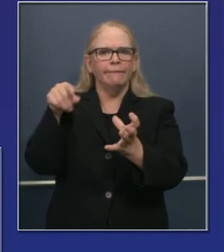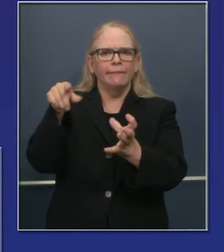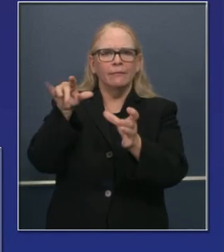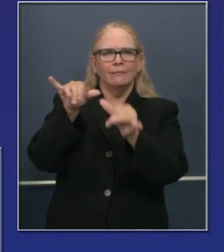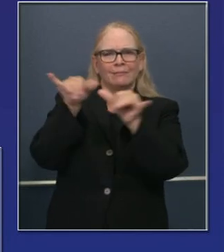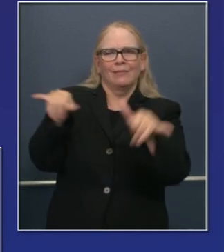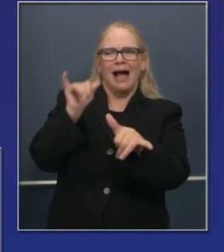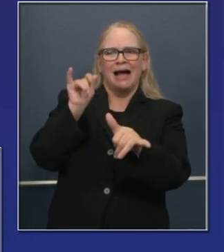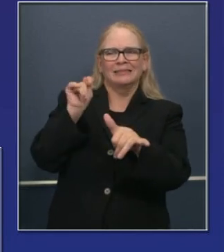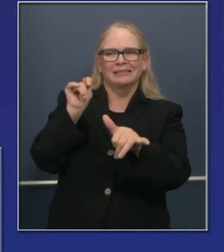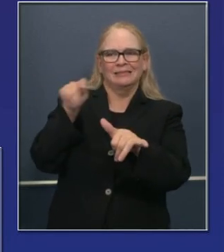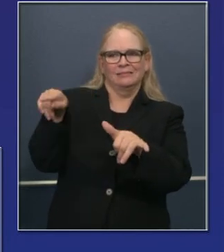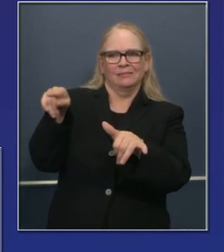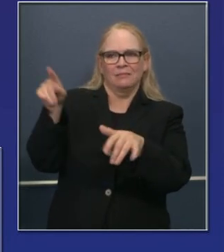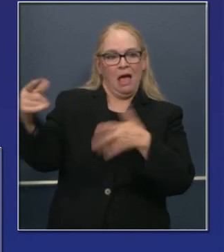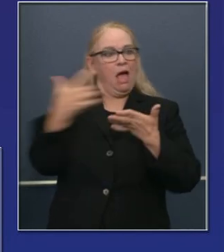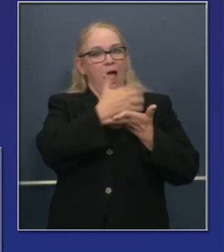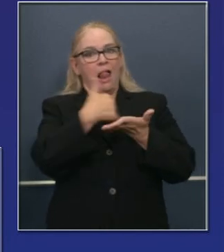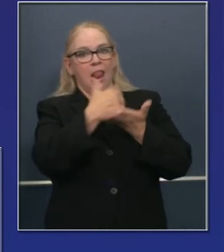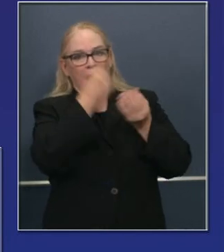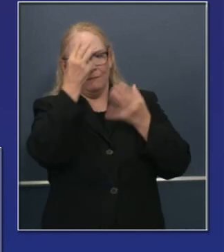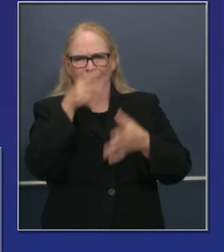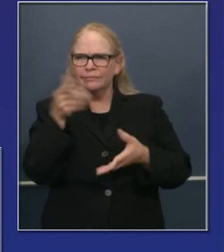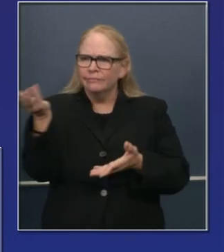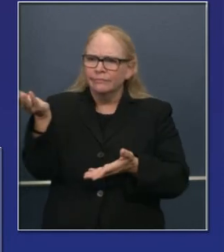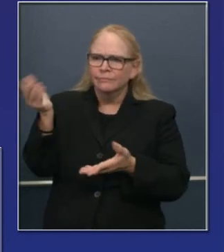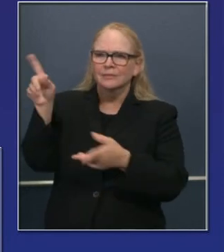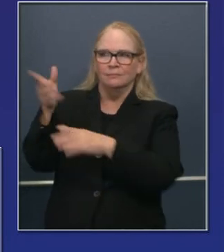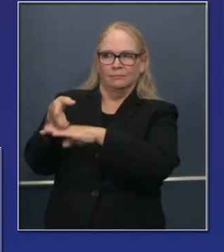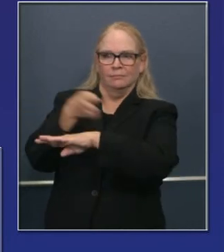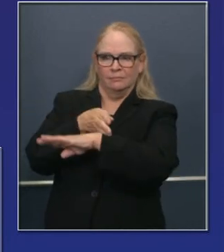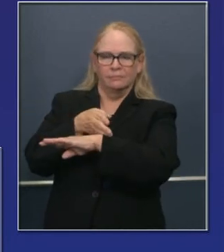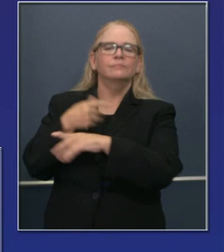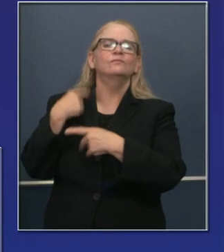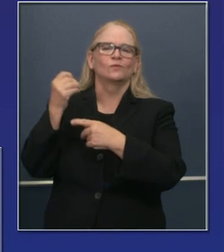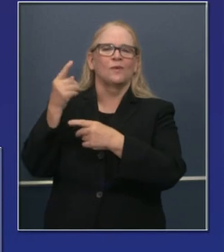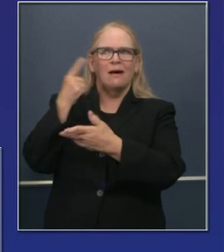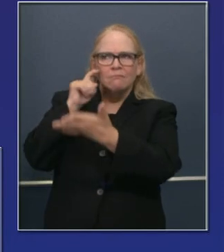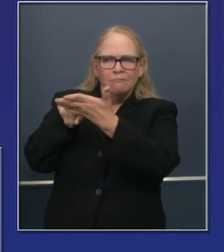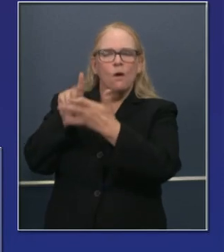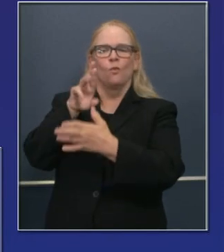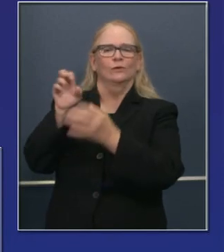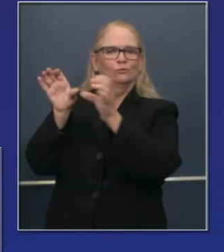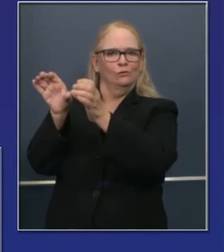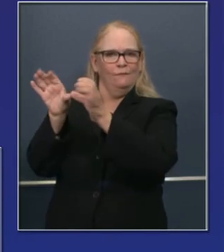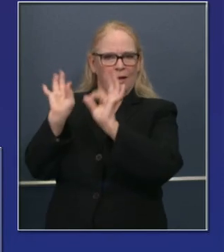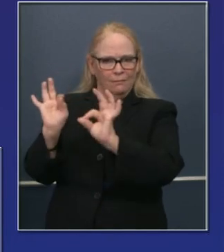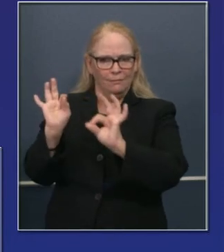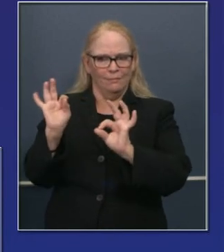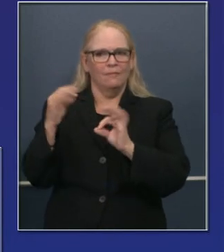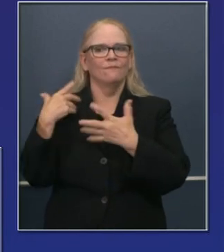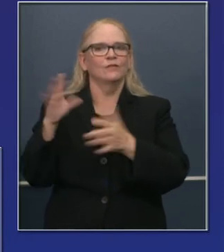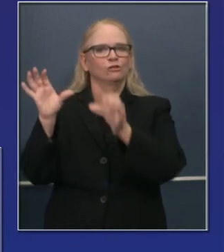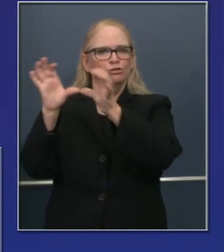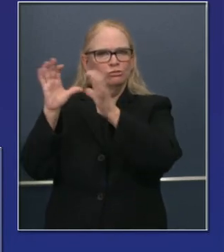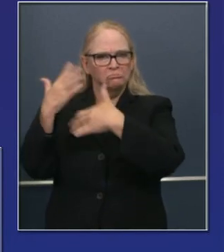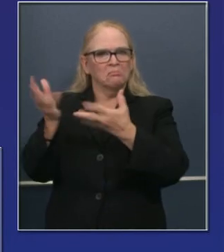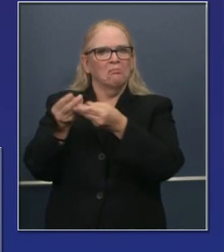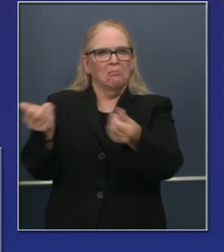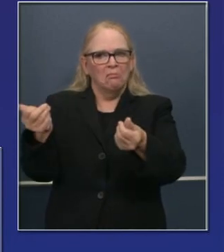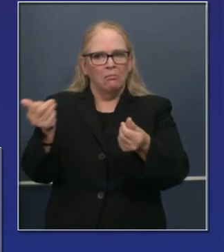fluyendo al estado. Atendimos estas cosas y luego seguimos asegurándonos de que nuestros